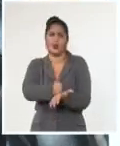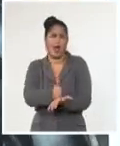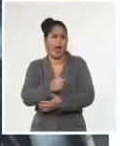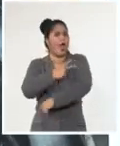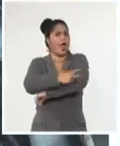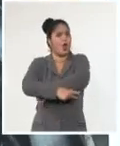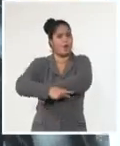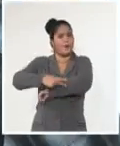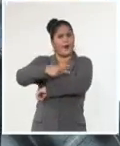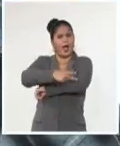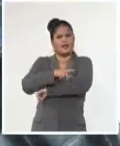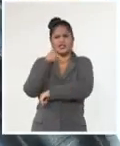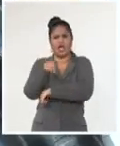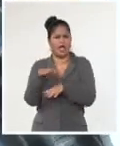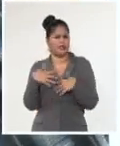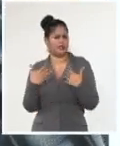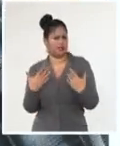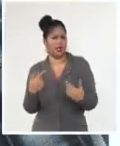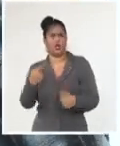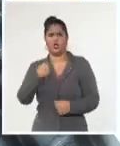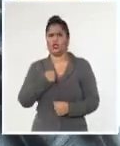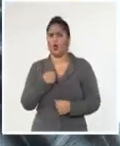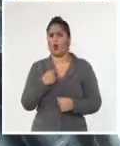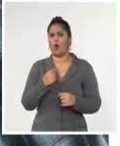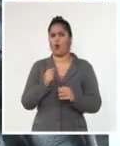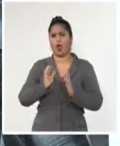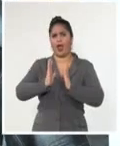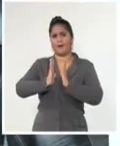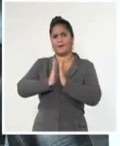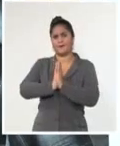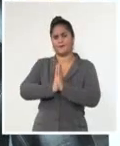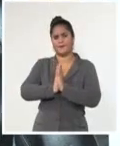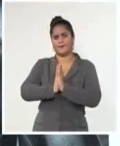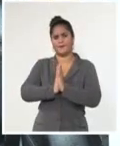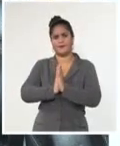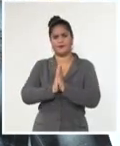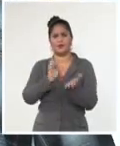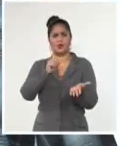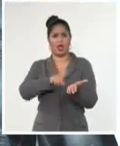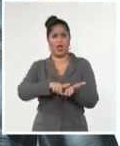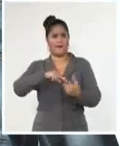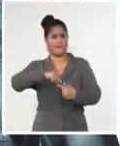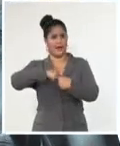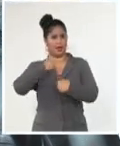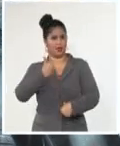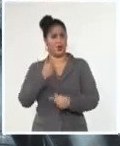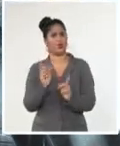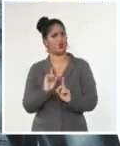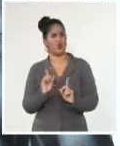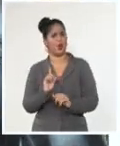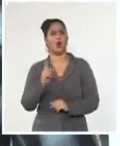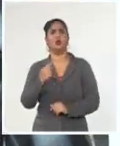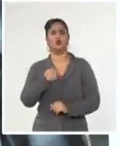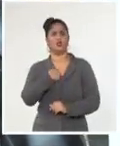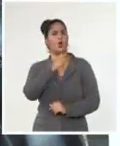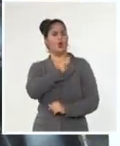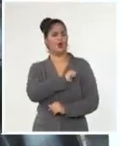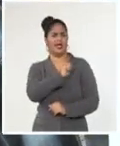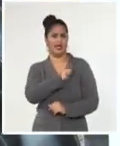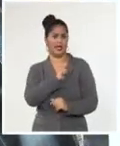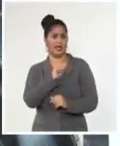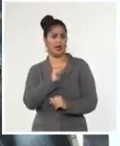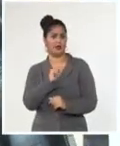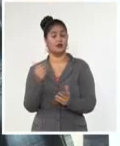para ser allí pastor de alguna congregación, que yo quería ir como misionero